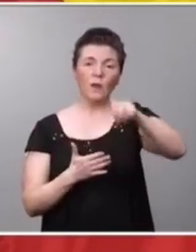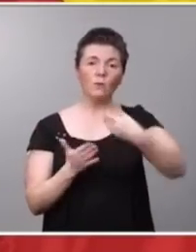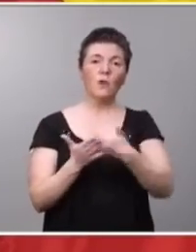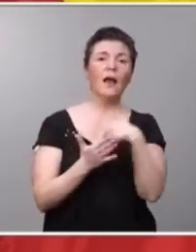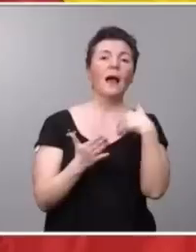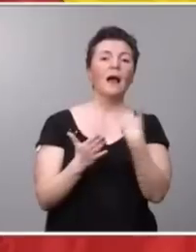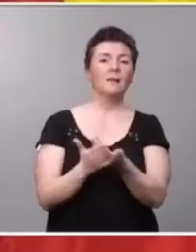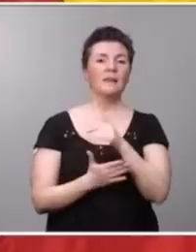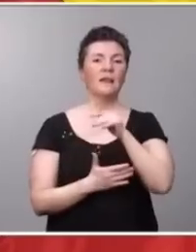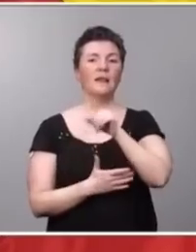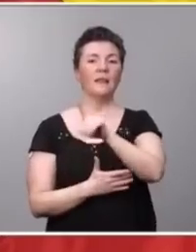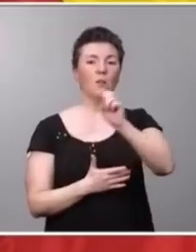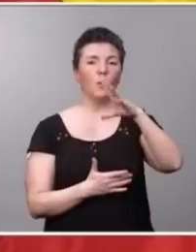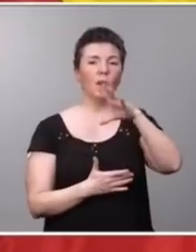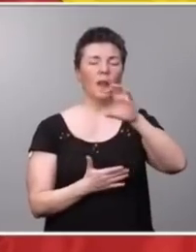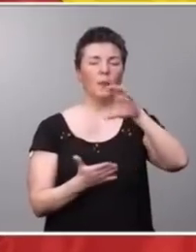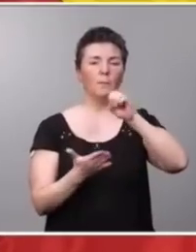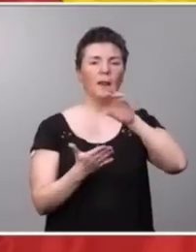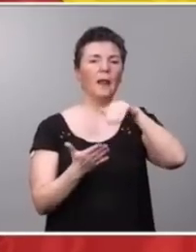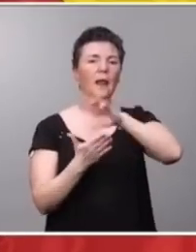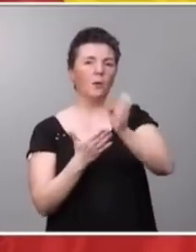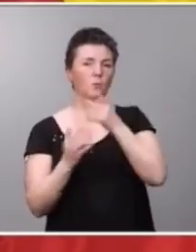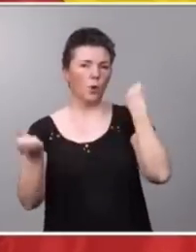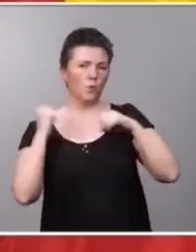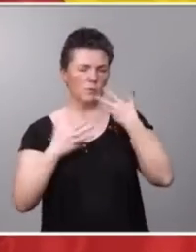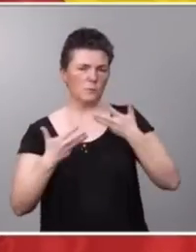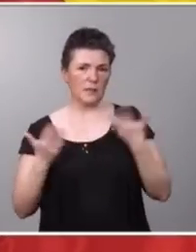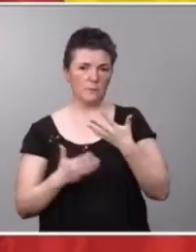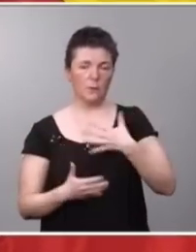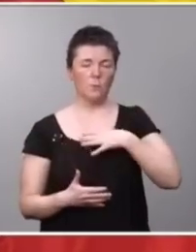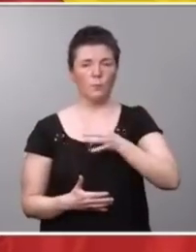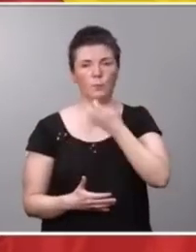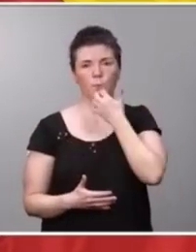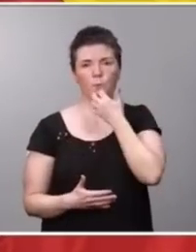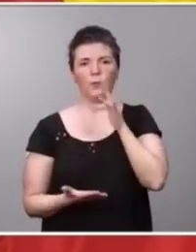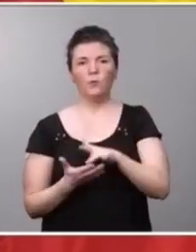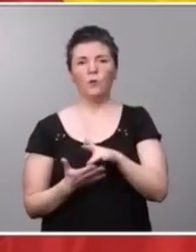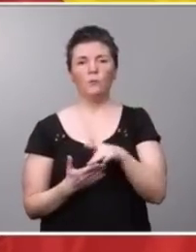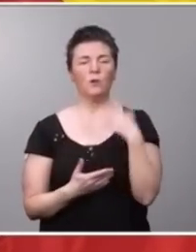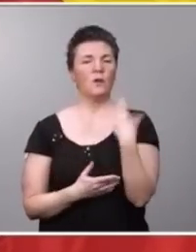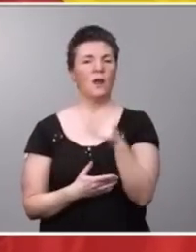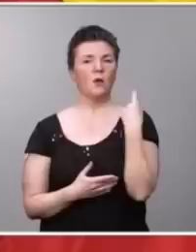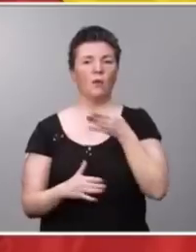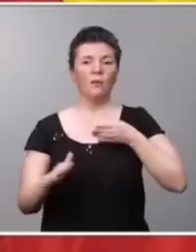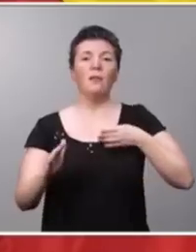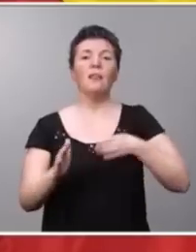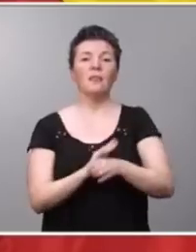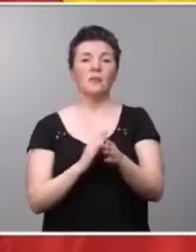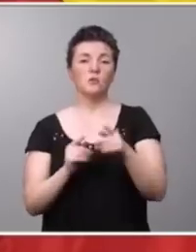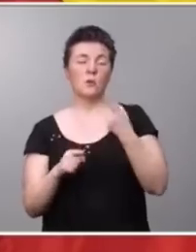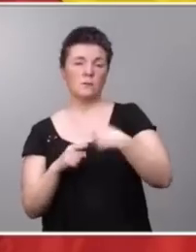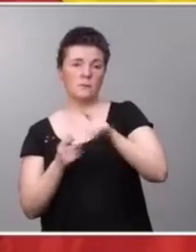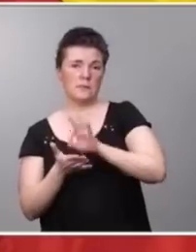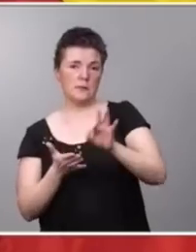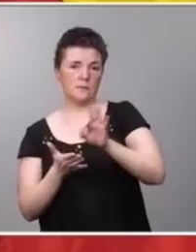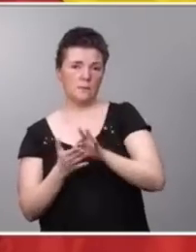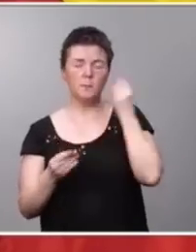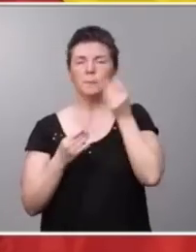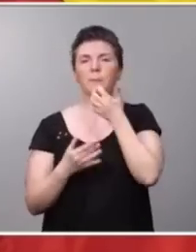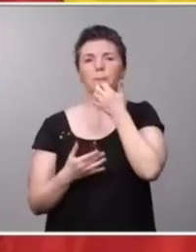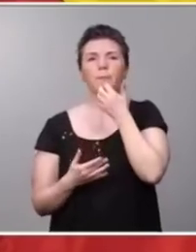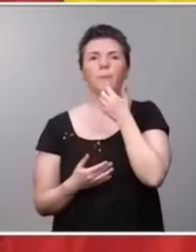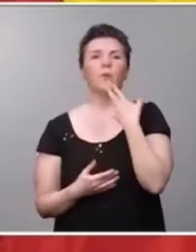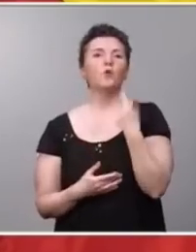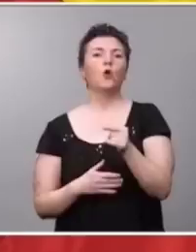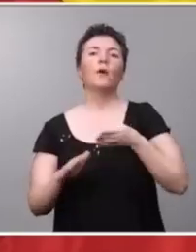por conductas efectivamente muy graves, como puede ser la negación del acceso a bienes y servicios. Piensen en que se le niega la entrada